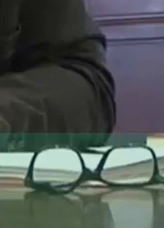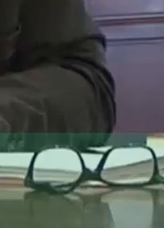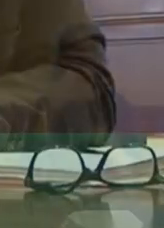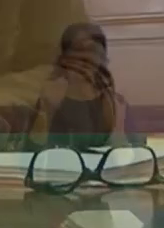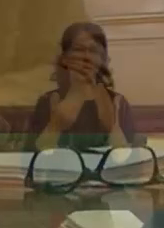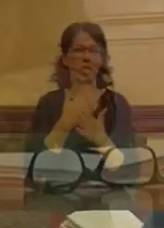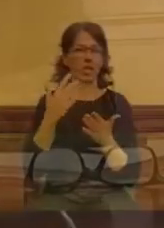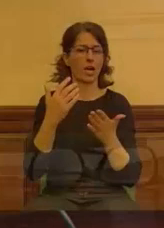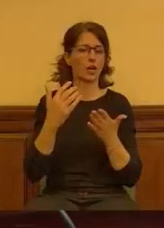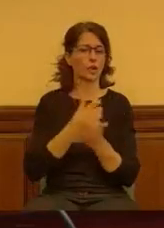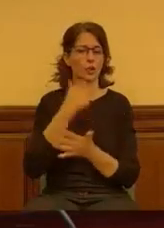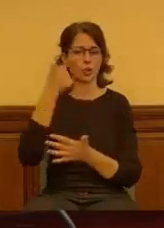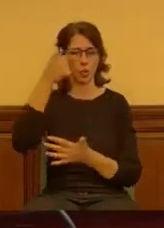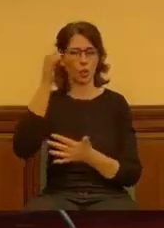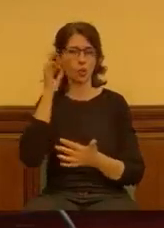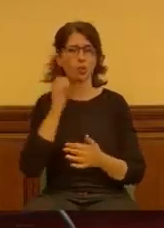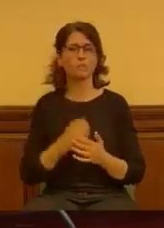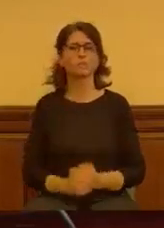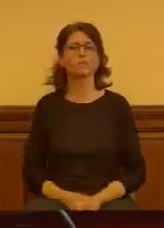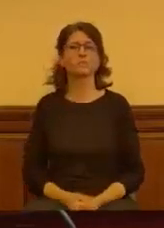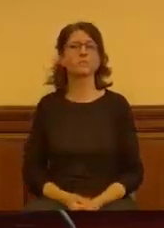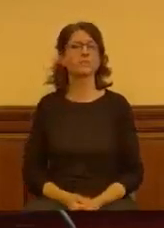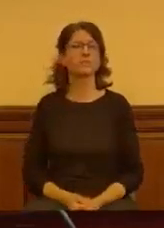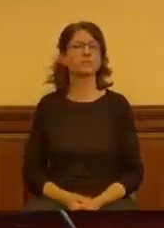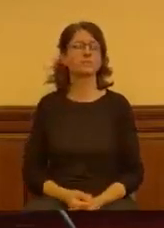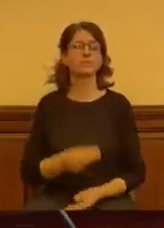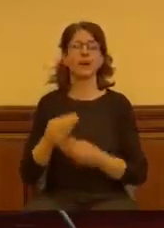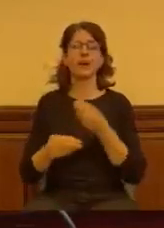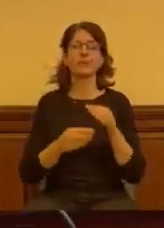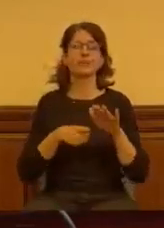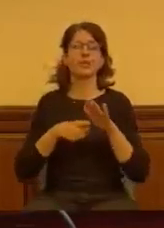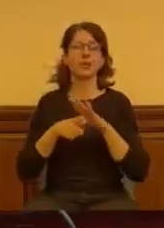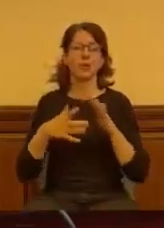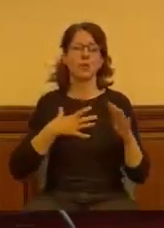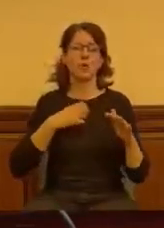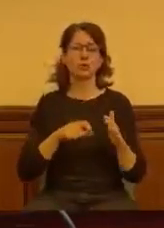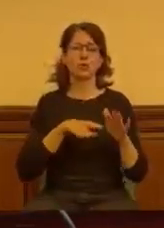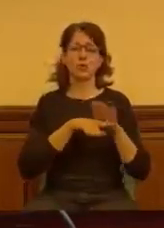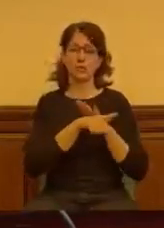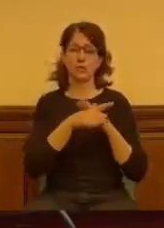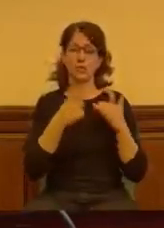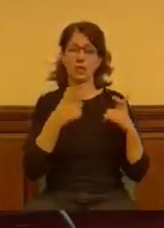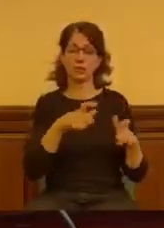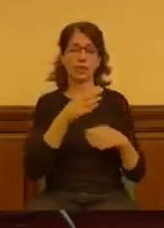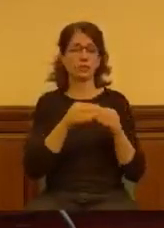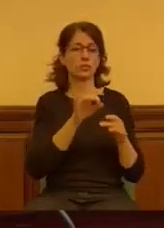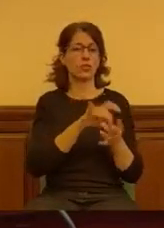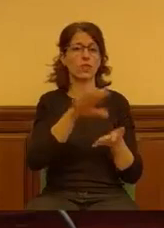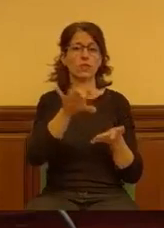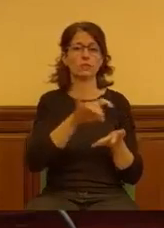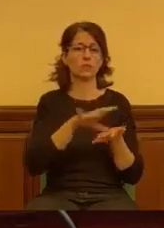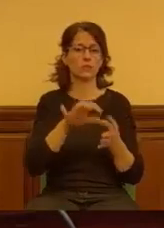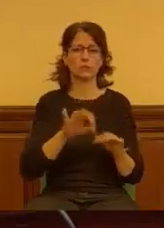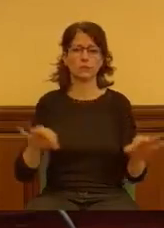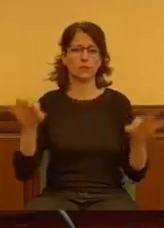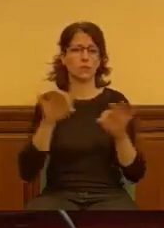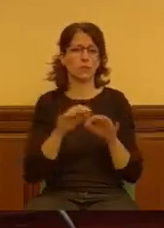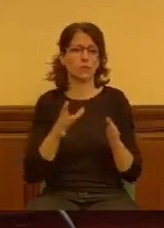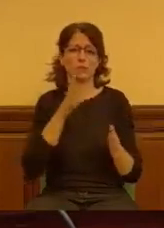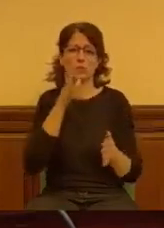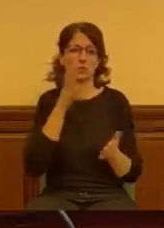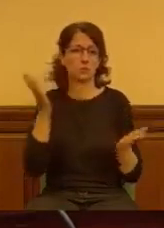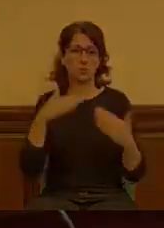No se ha producido ningún despido en Móstoles Desarrollo, por lo que tampoco hay motivación para los mismos. Gracias.